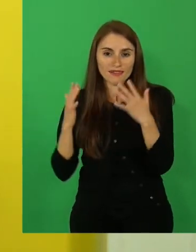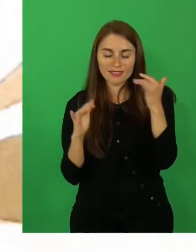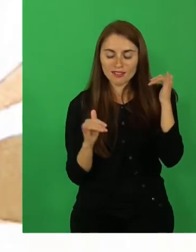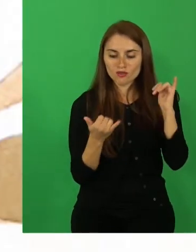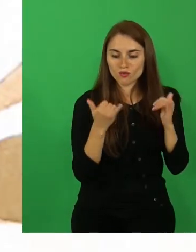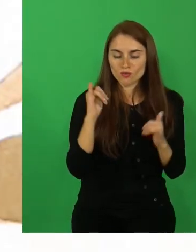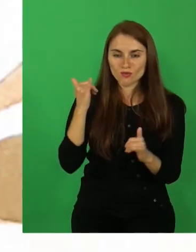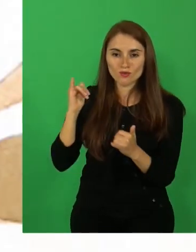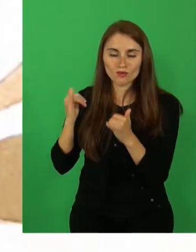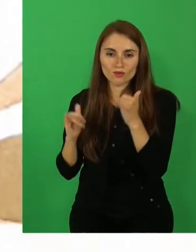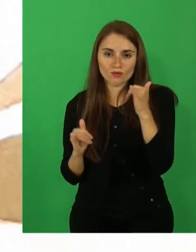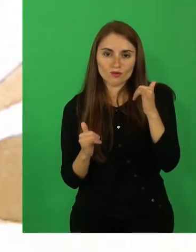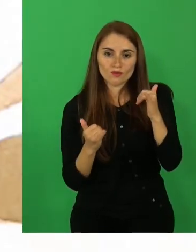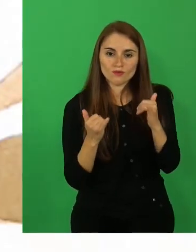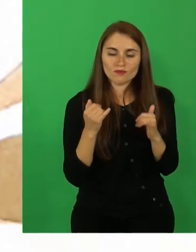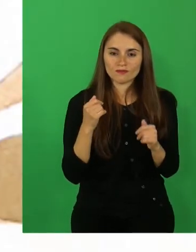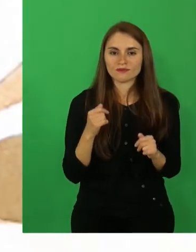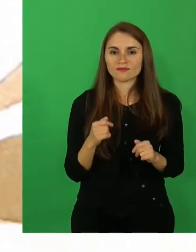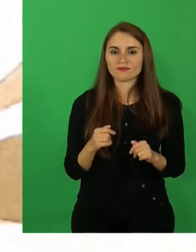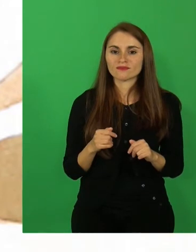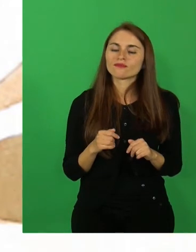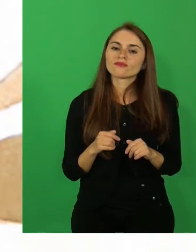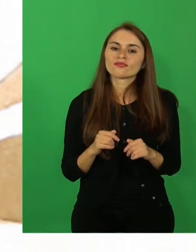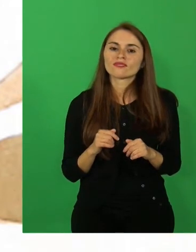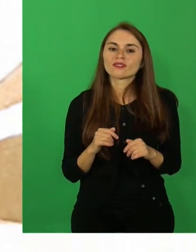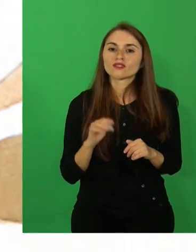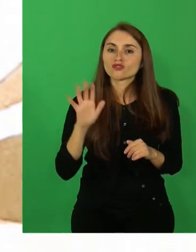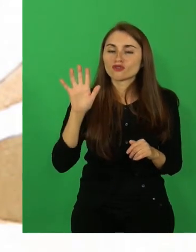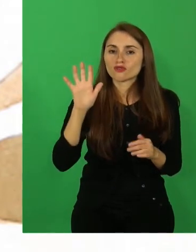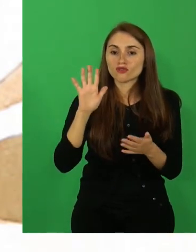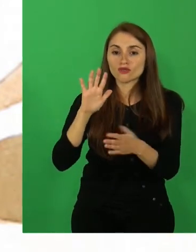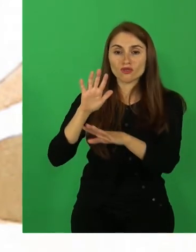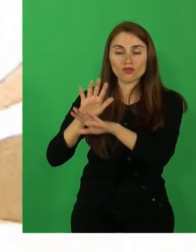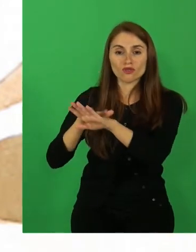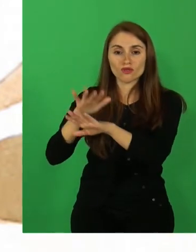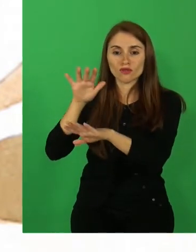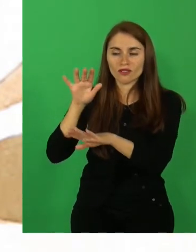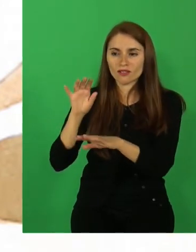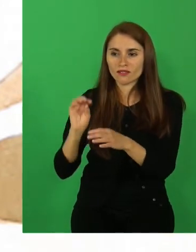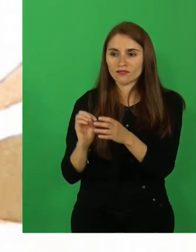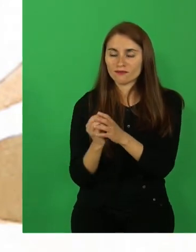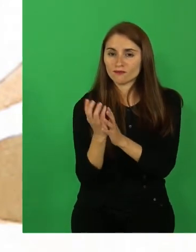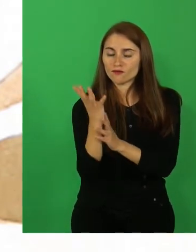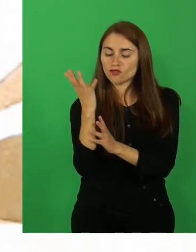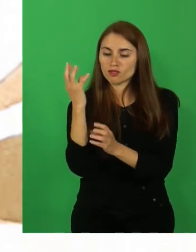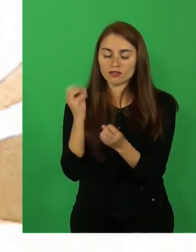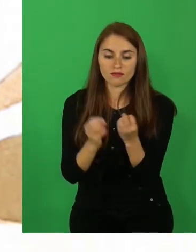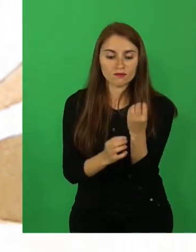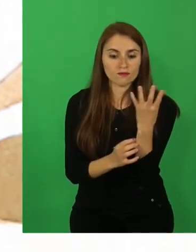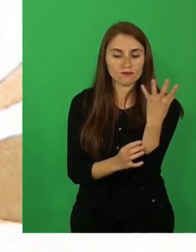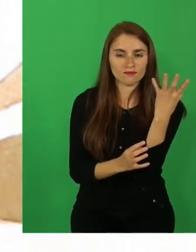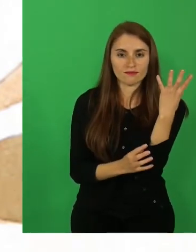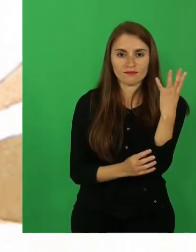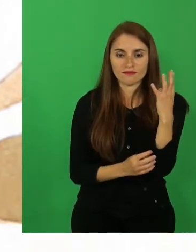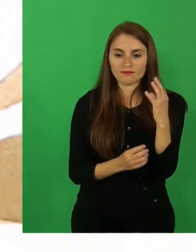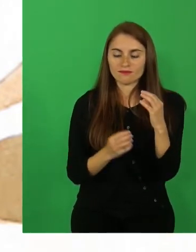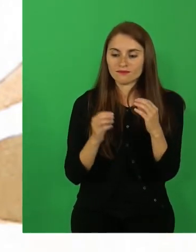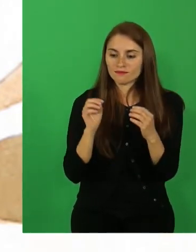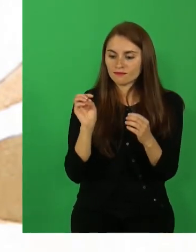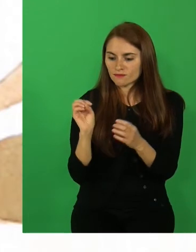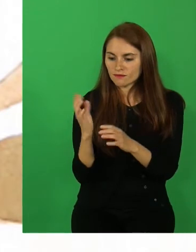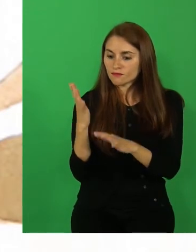ella, al tocar estas hierbas y flores, las